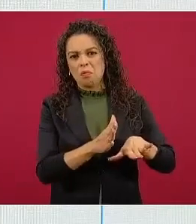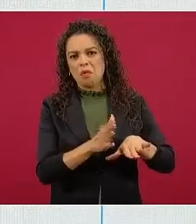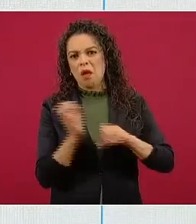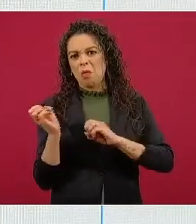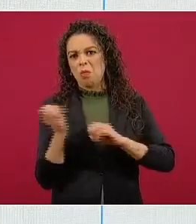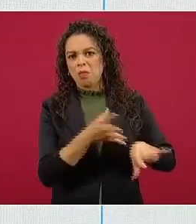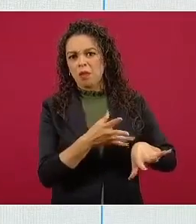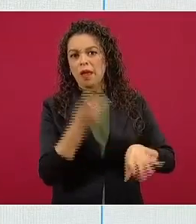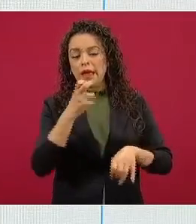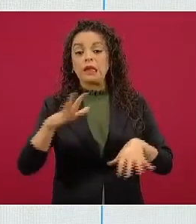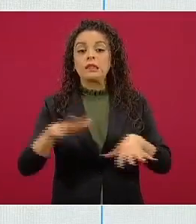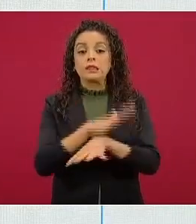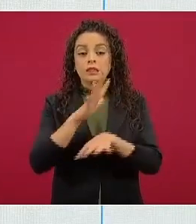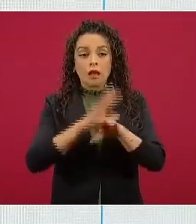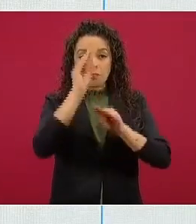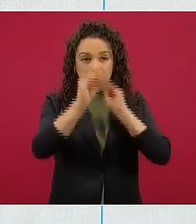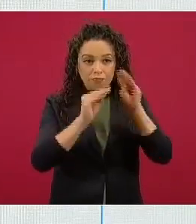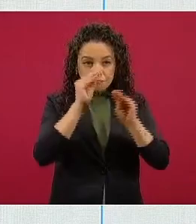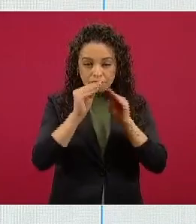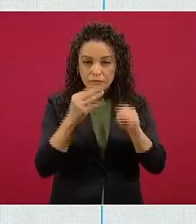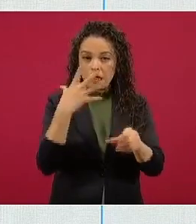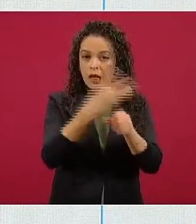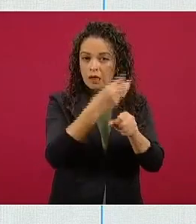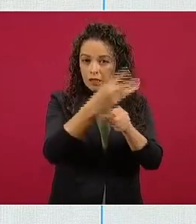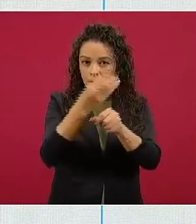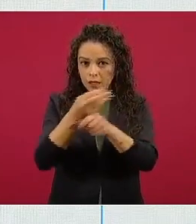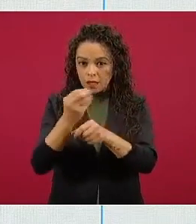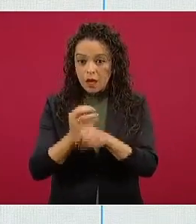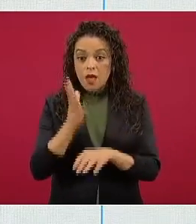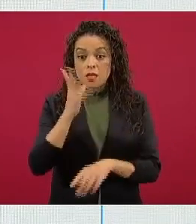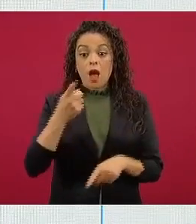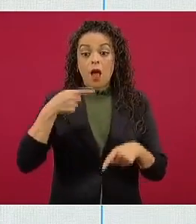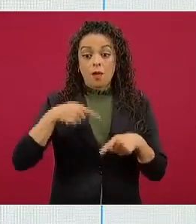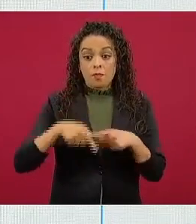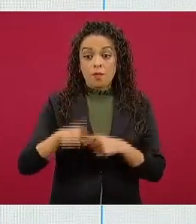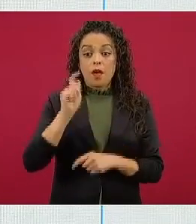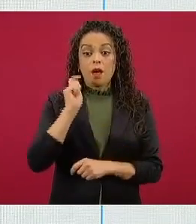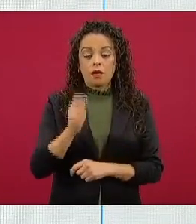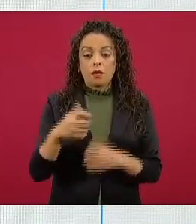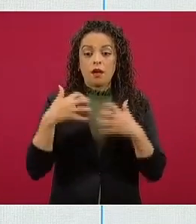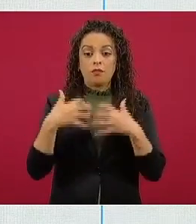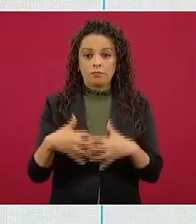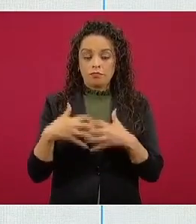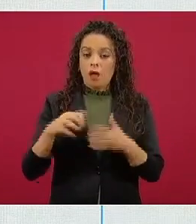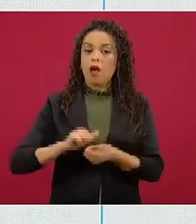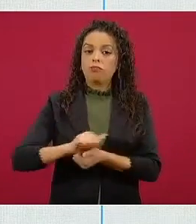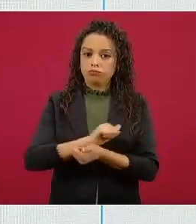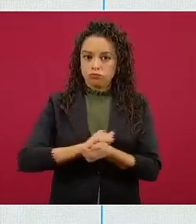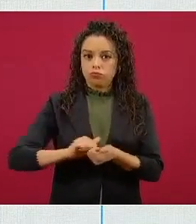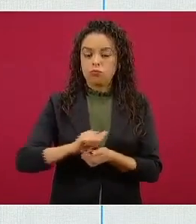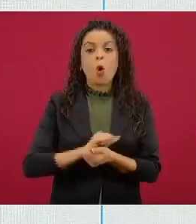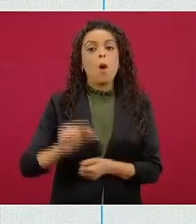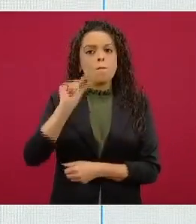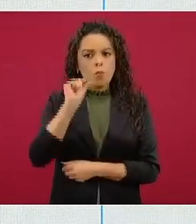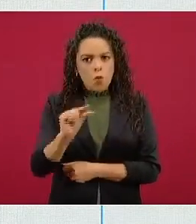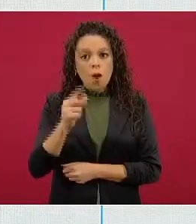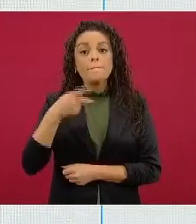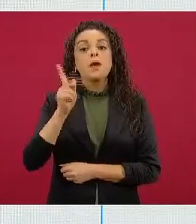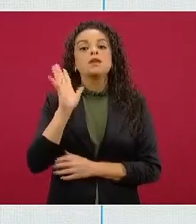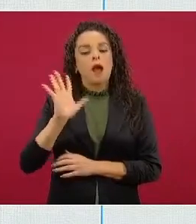rehabilitó, ya empezó a producir. Poco, pero ya empezó a producir.